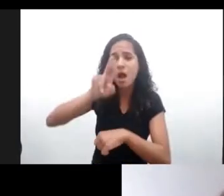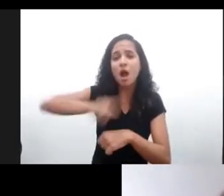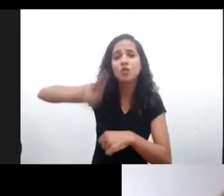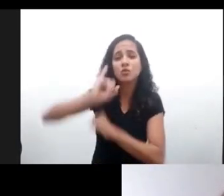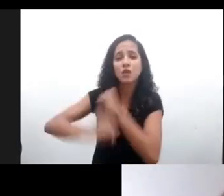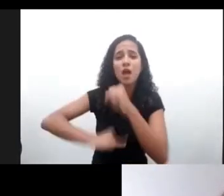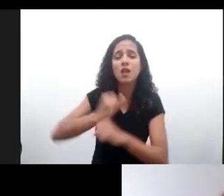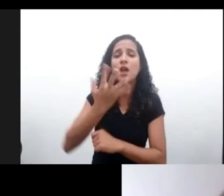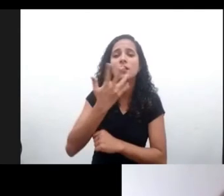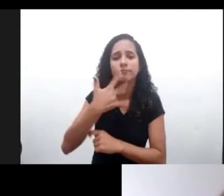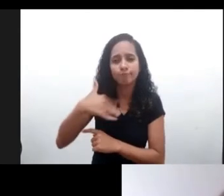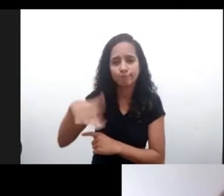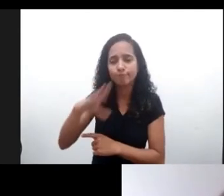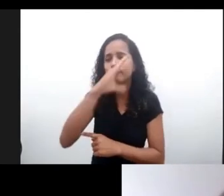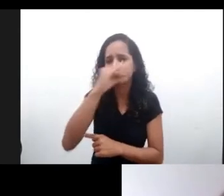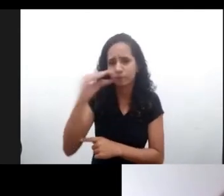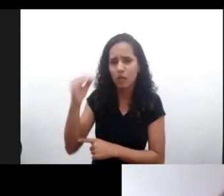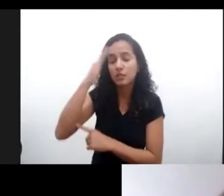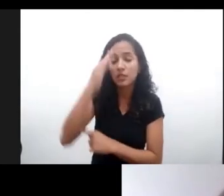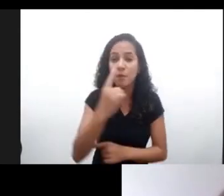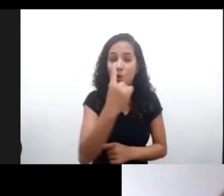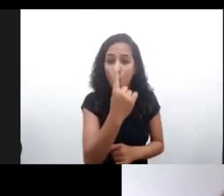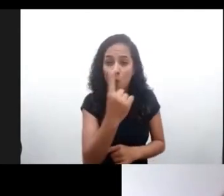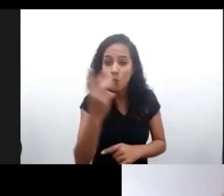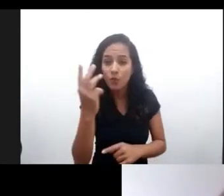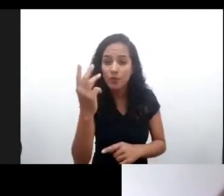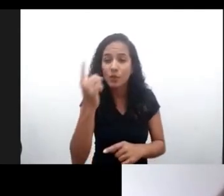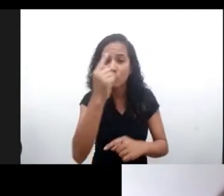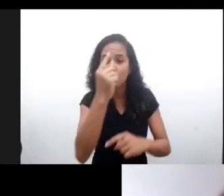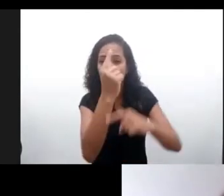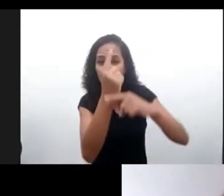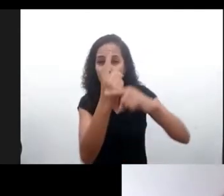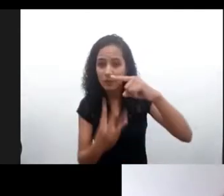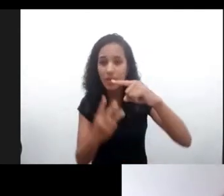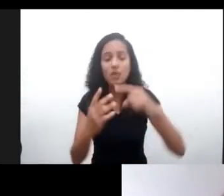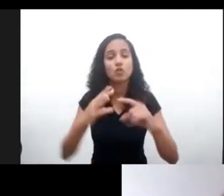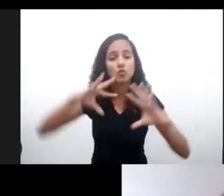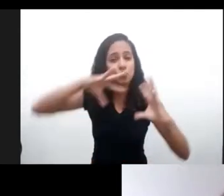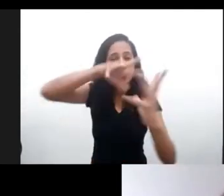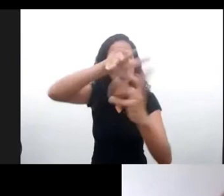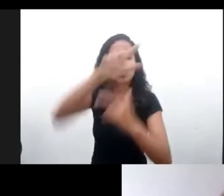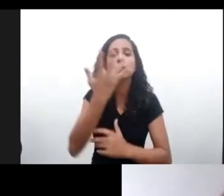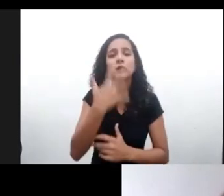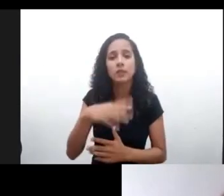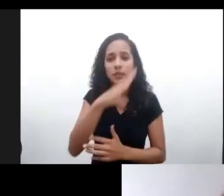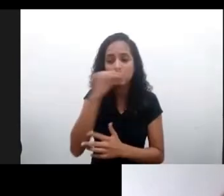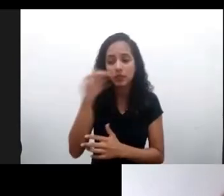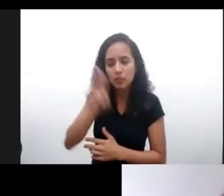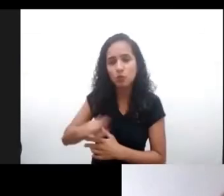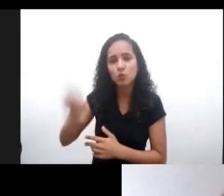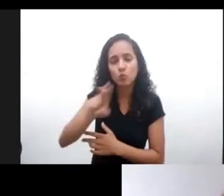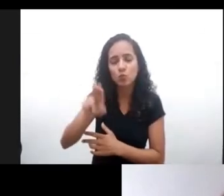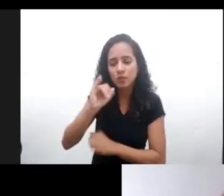son los mayores usuarios y usuarias de la Internet. Un tercio de los usuarios de